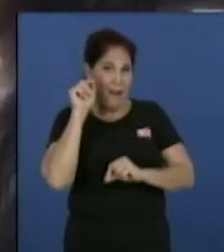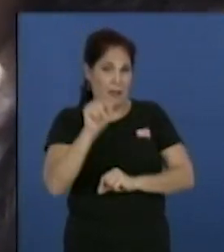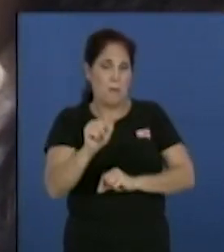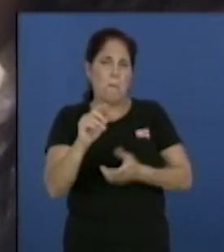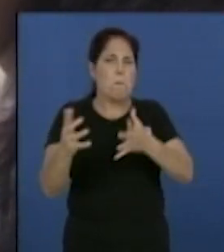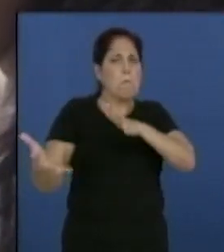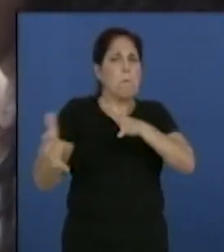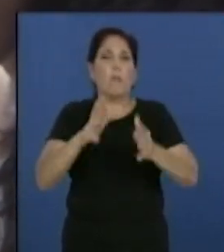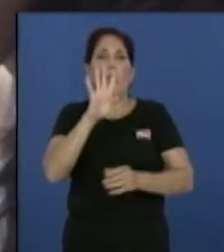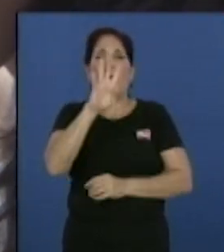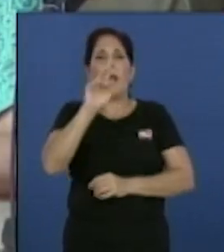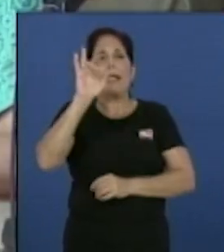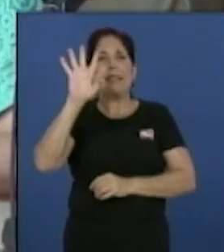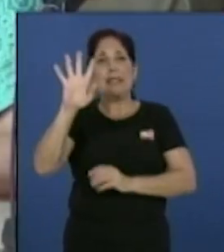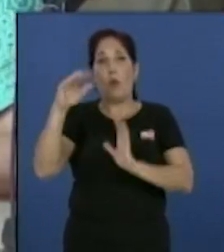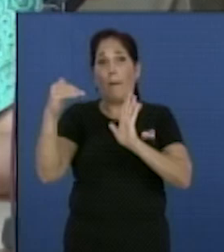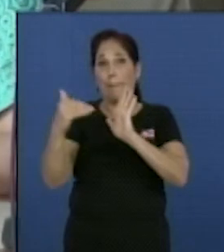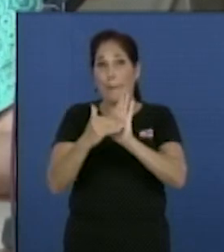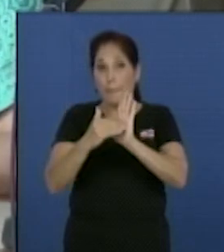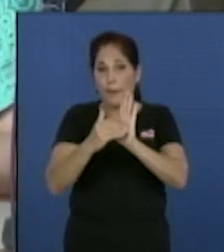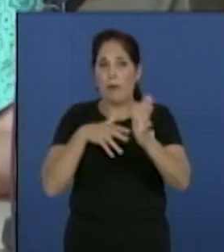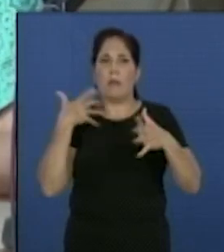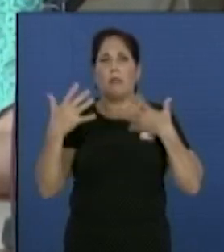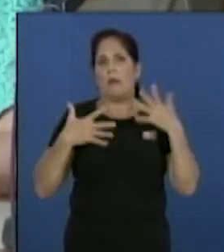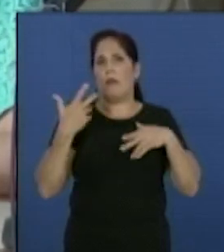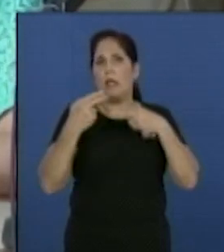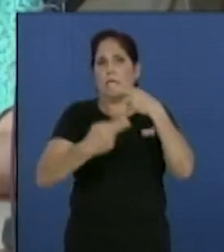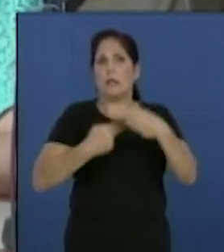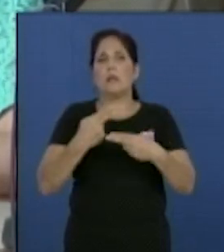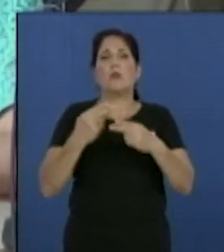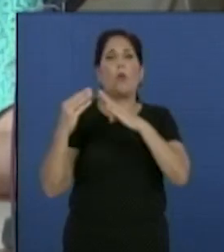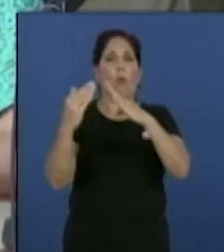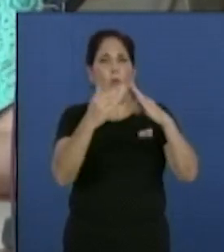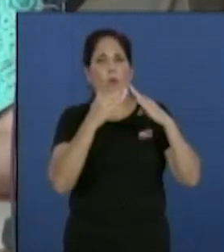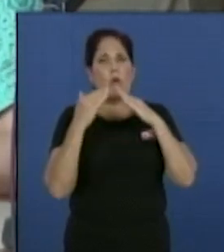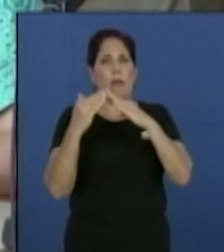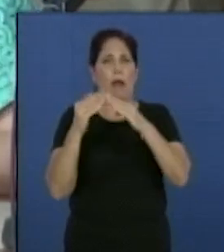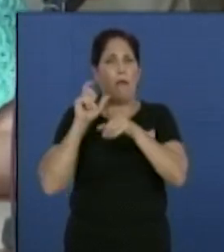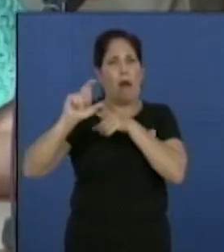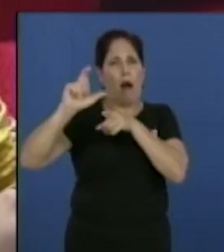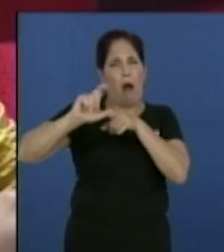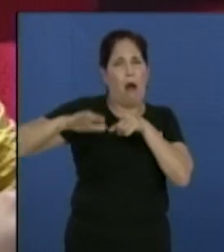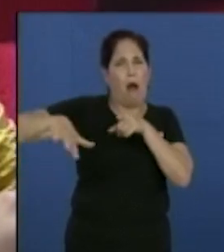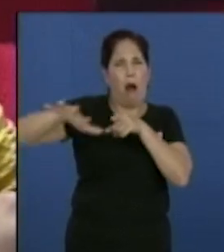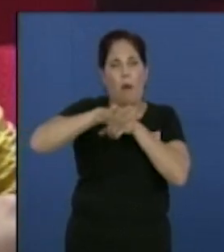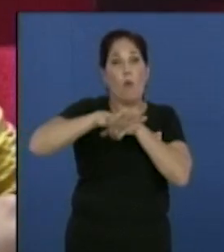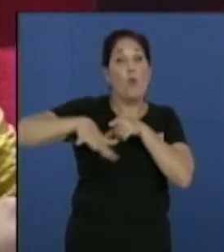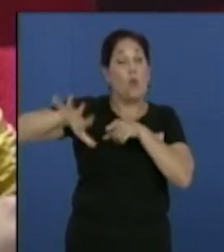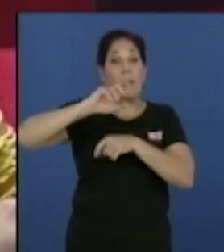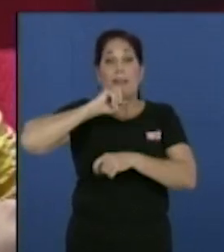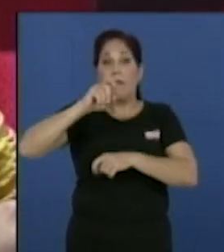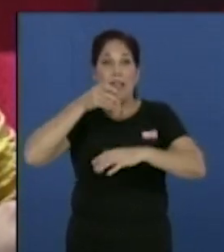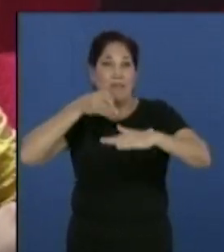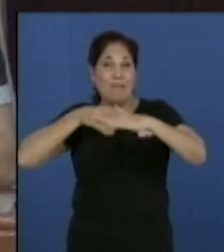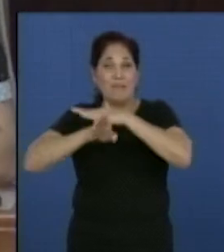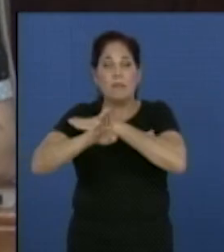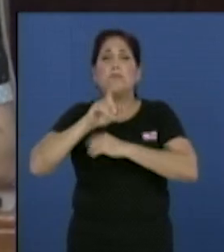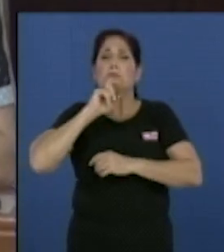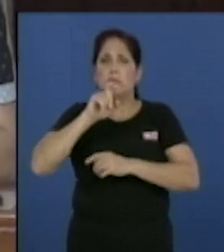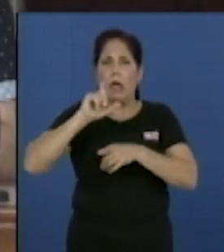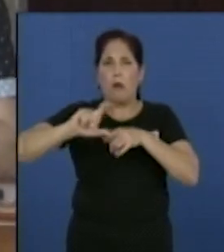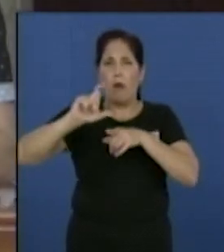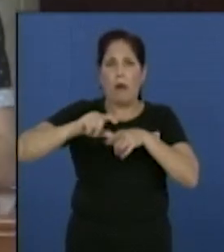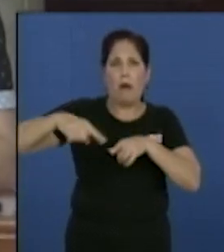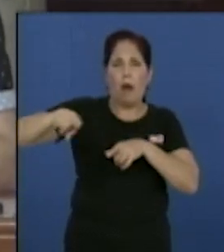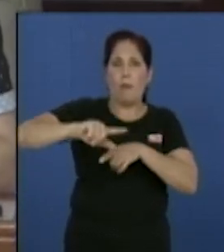alrededor de 45.000 serán realizadas en comunidades vulnerables y zonas de difícil acceso. Cada